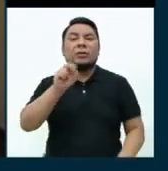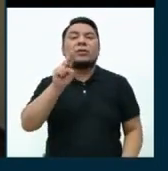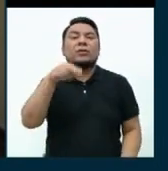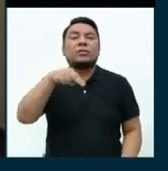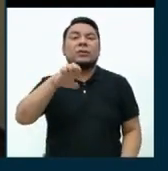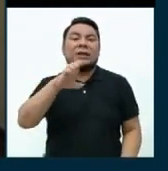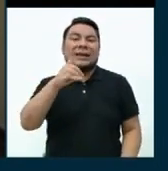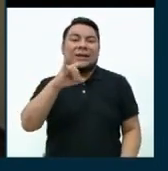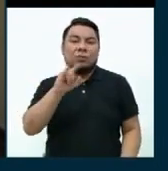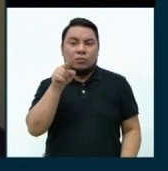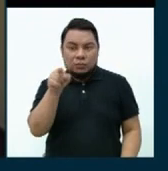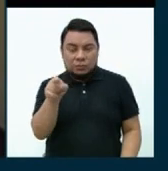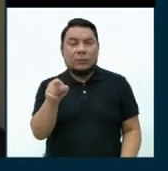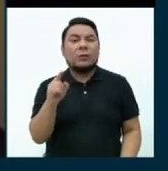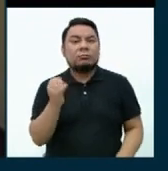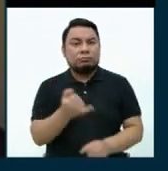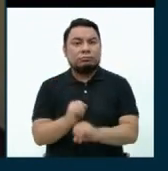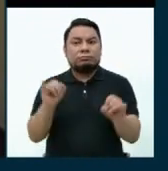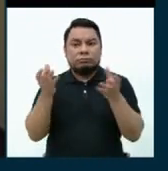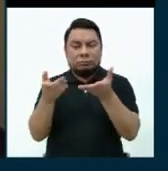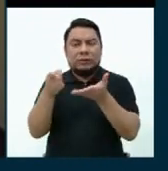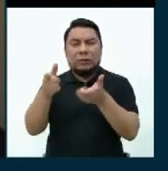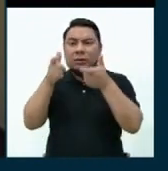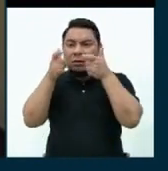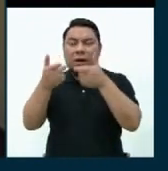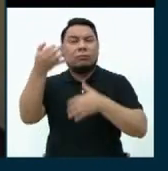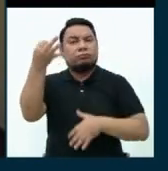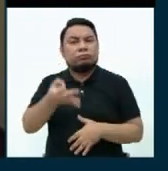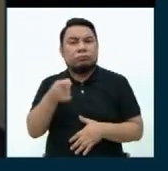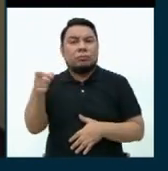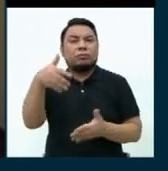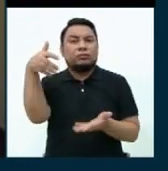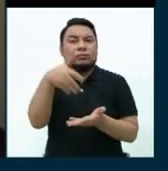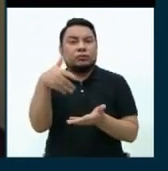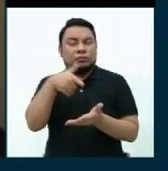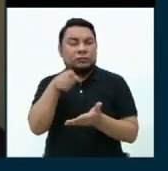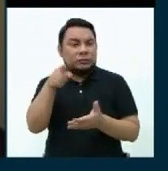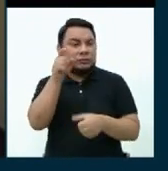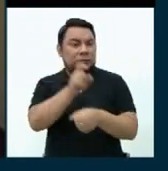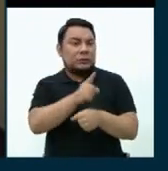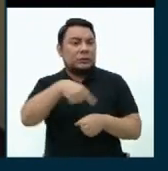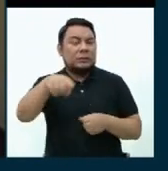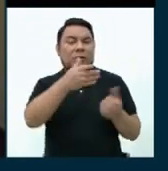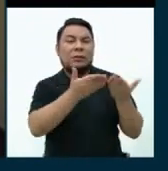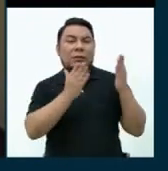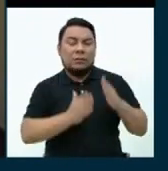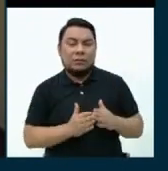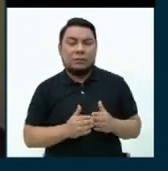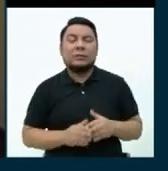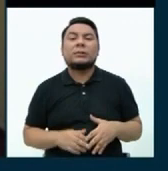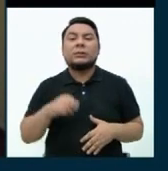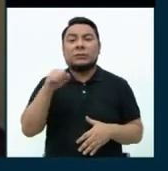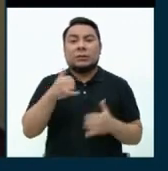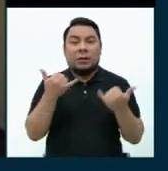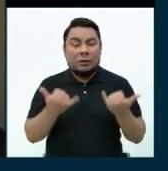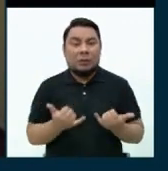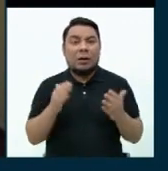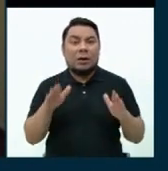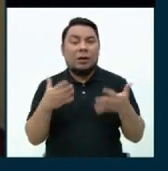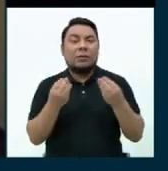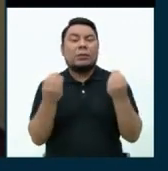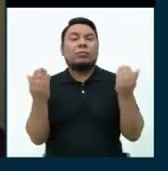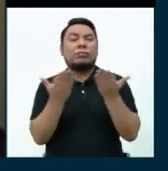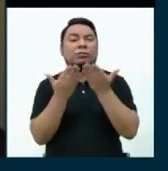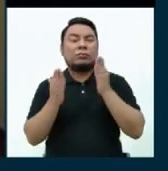garantizar y pueda velar también por la calidad de los estudios que van a recibir los estudiantes. Si bien es cierto, ahorita hay muchos